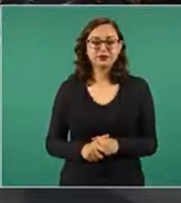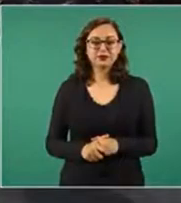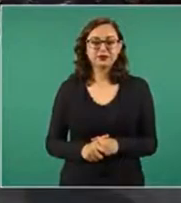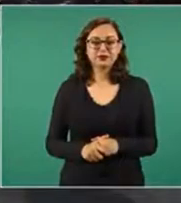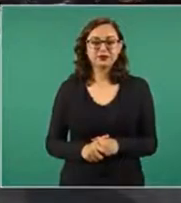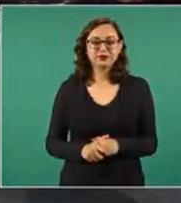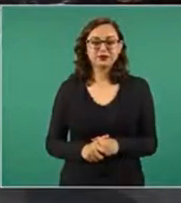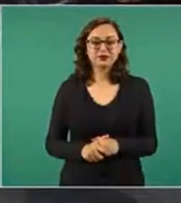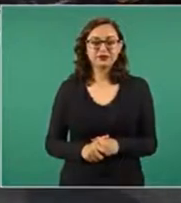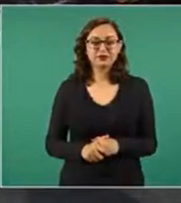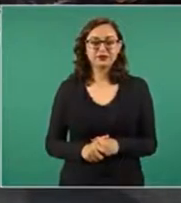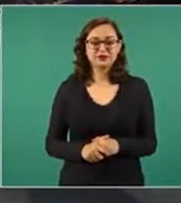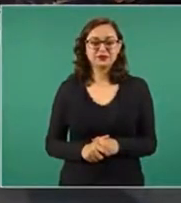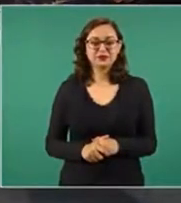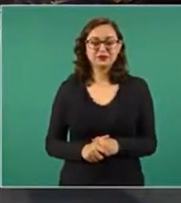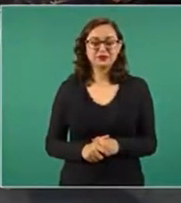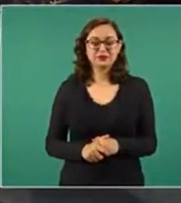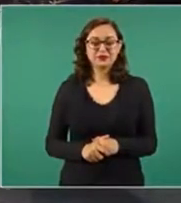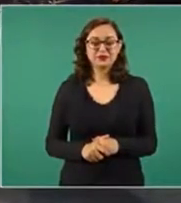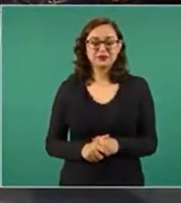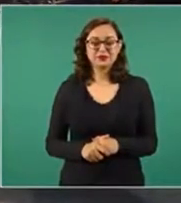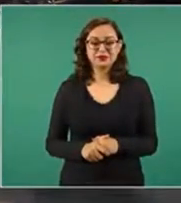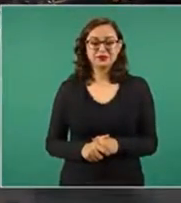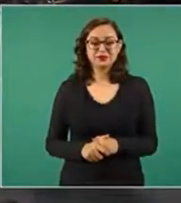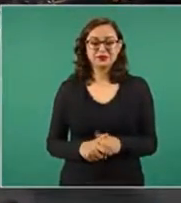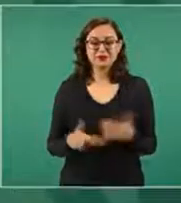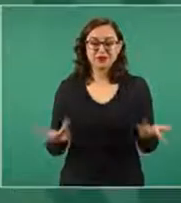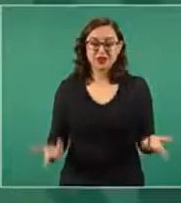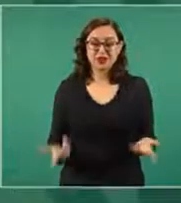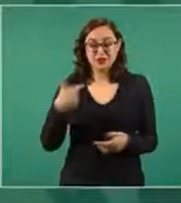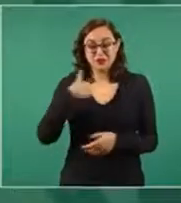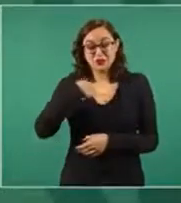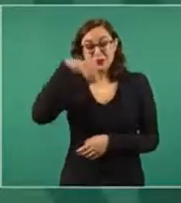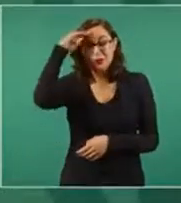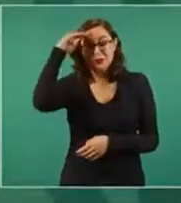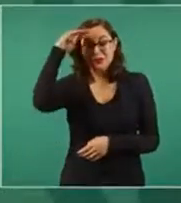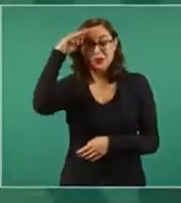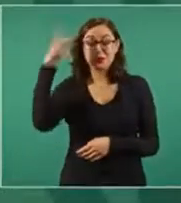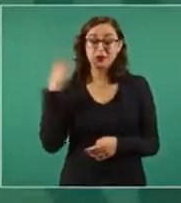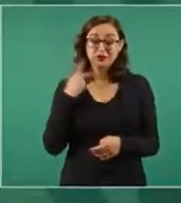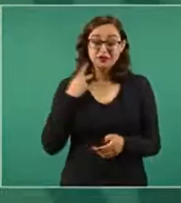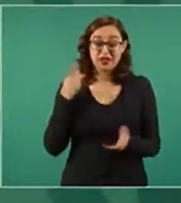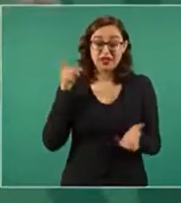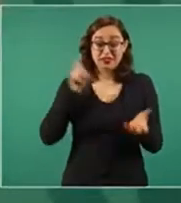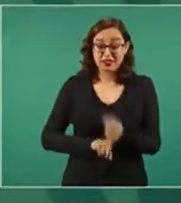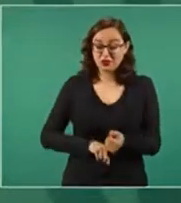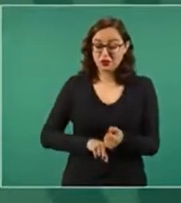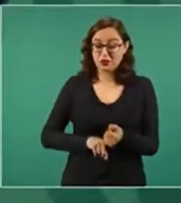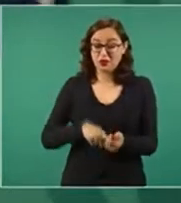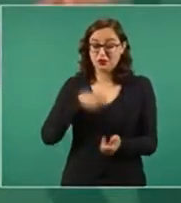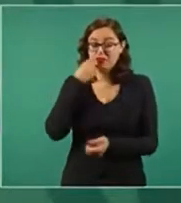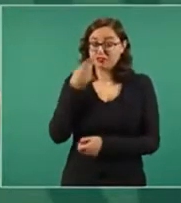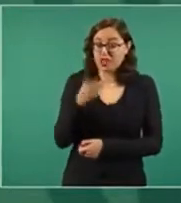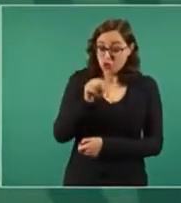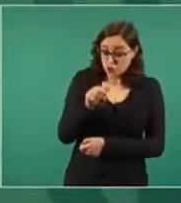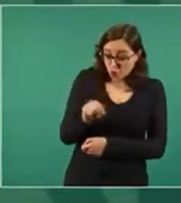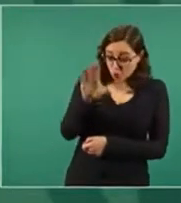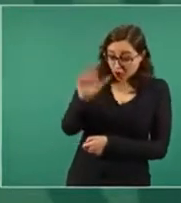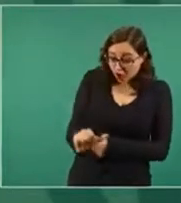Bueno, uno no debe decir en política, sólo cuando se llega ya